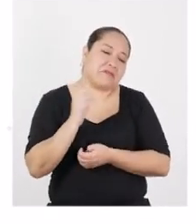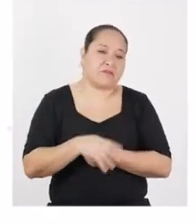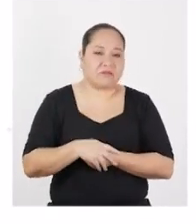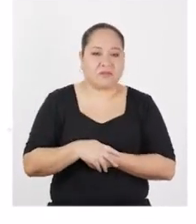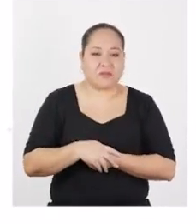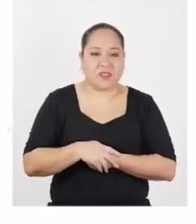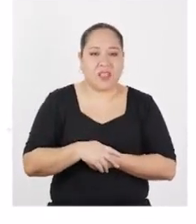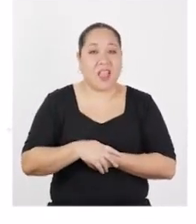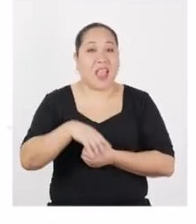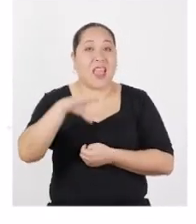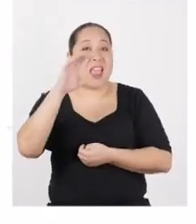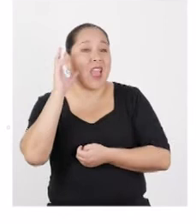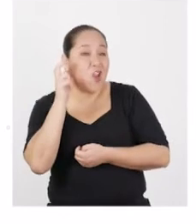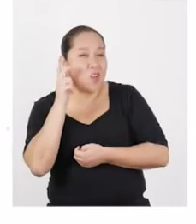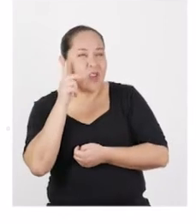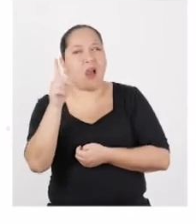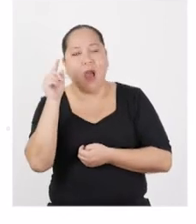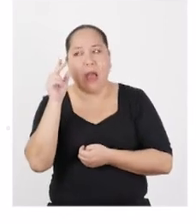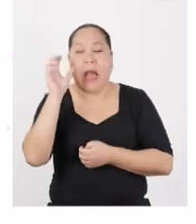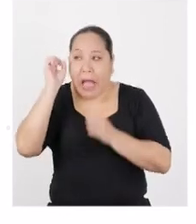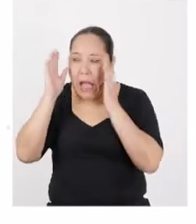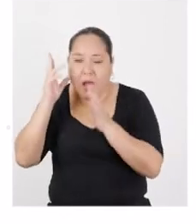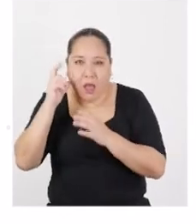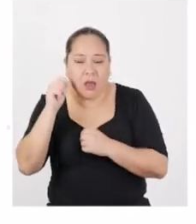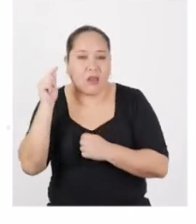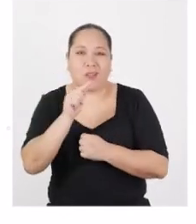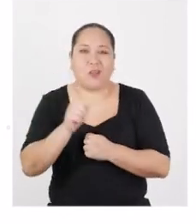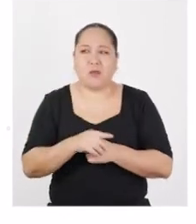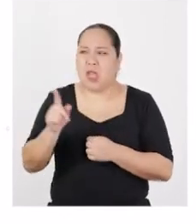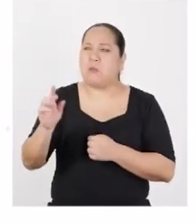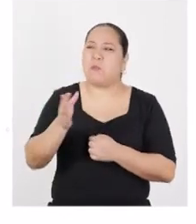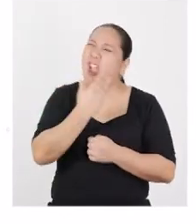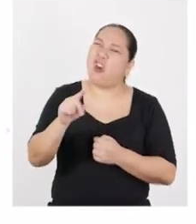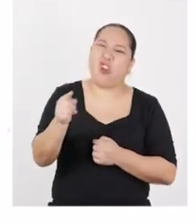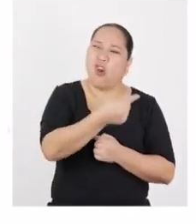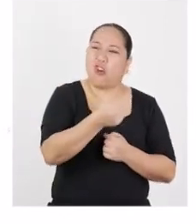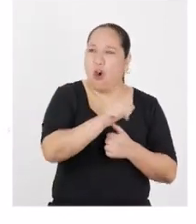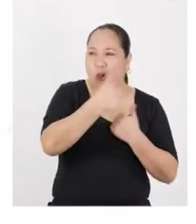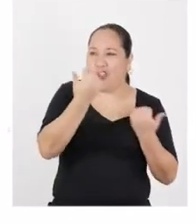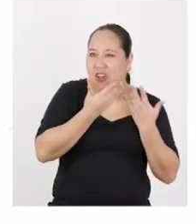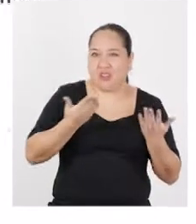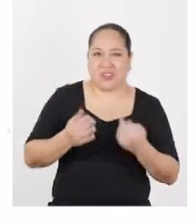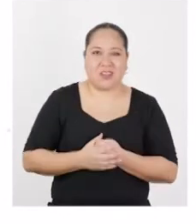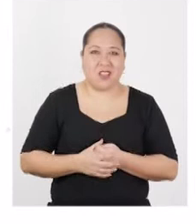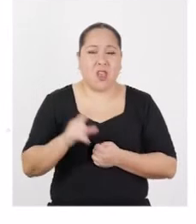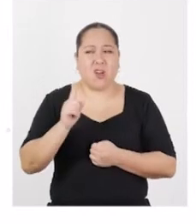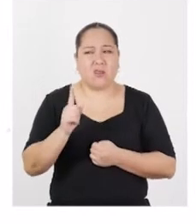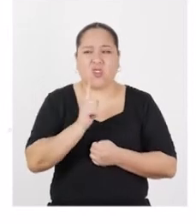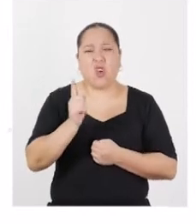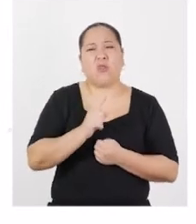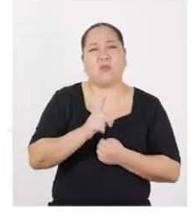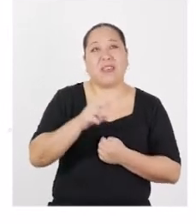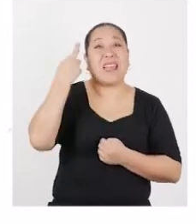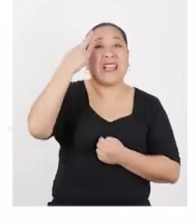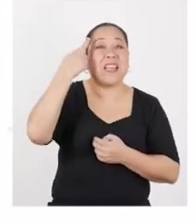El de que escuchar y el oír son muy distintos. Puedes proponer realizar otra actividad interesante. Puedes dar un motivo para